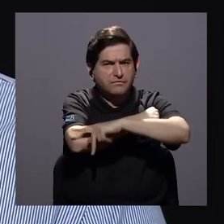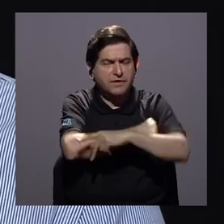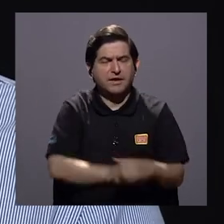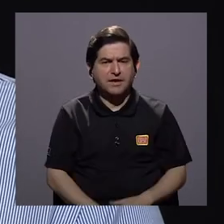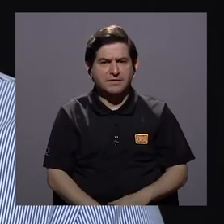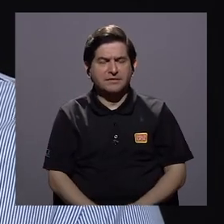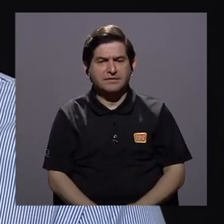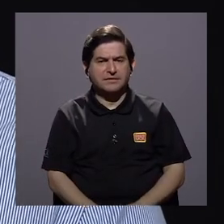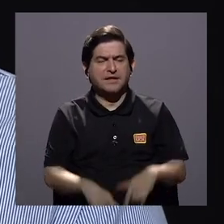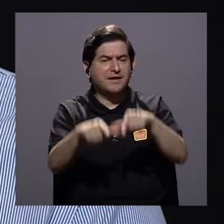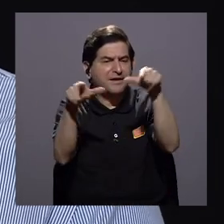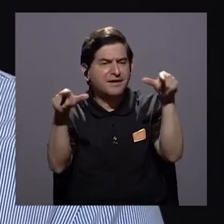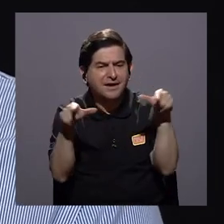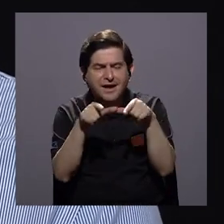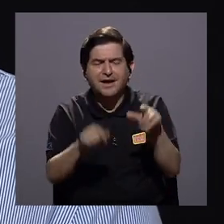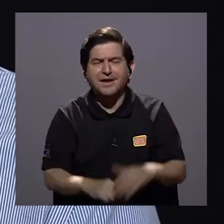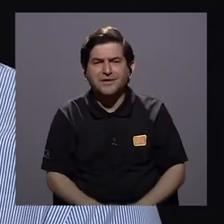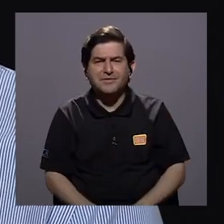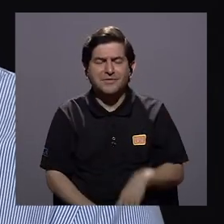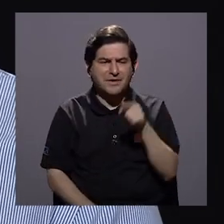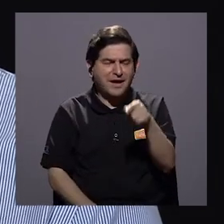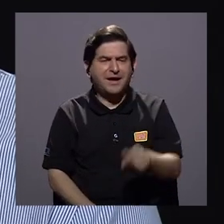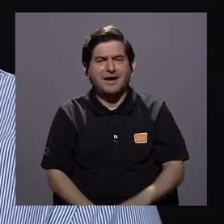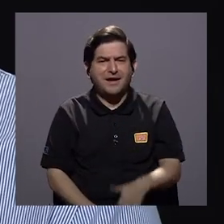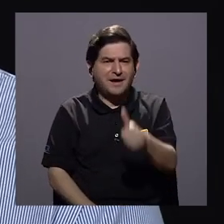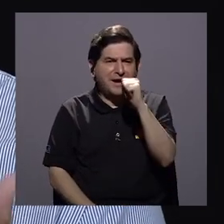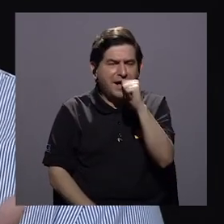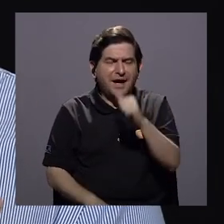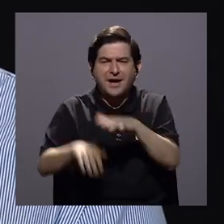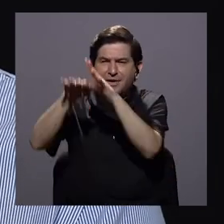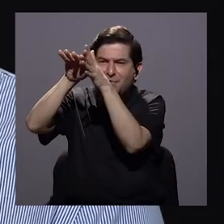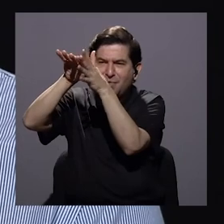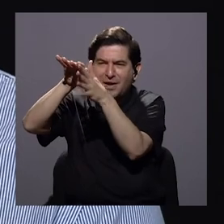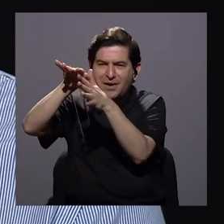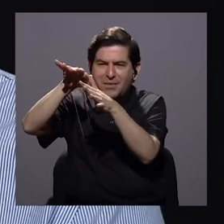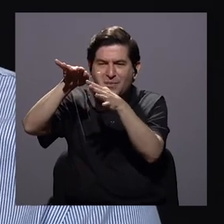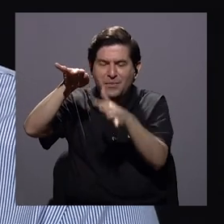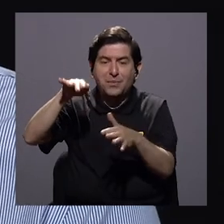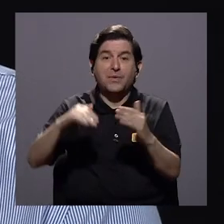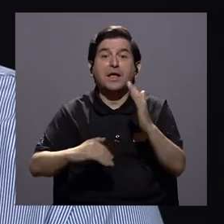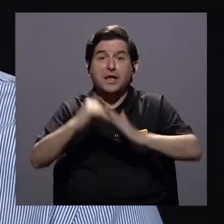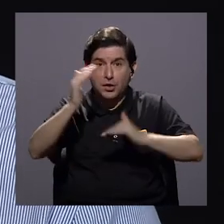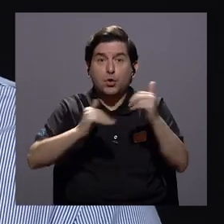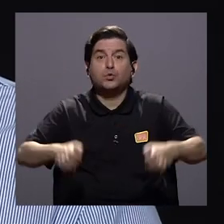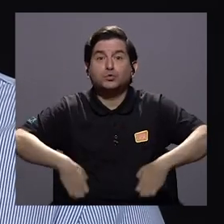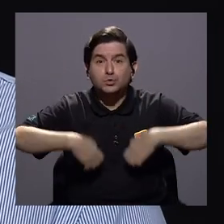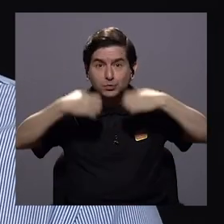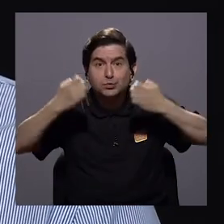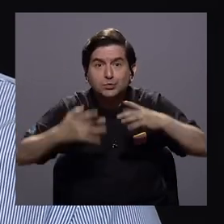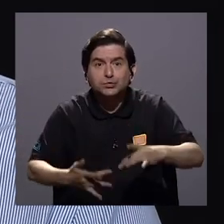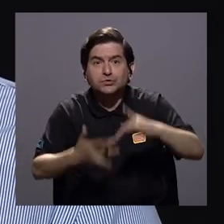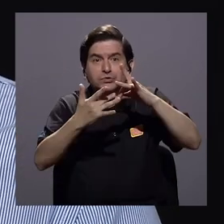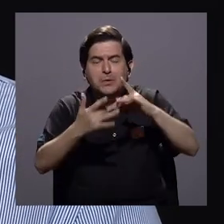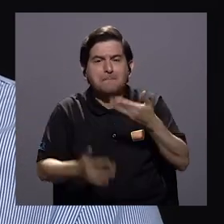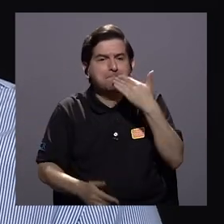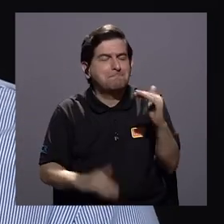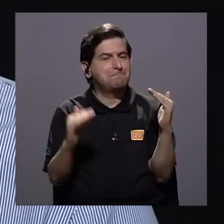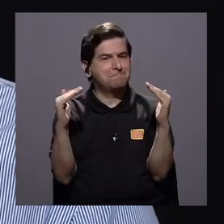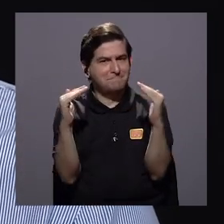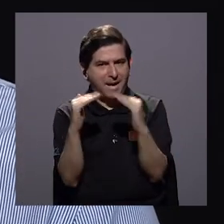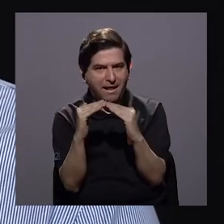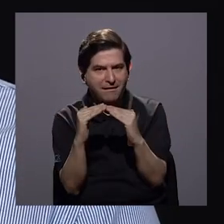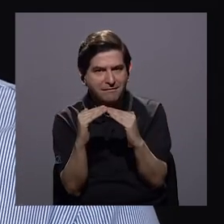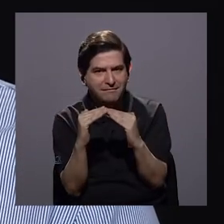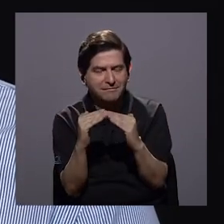ese tipo de zonas en que la recarga de agua sobre zonas de ladera en la que hay construcción particularmente malas